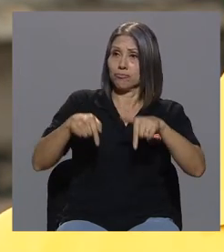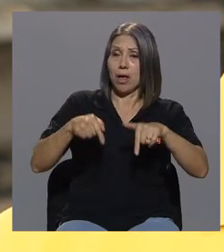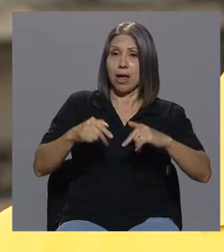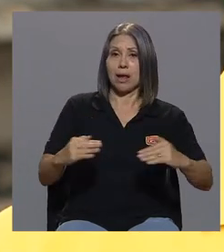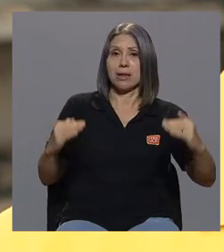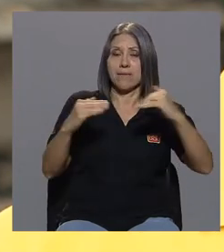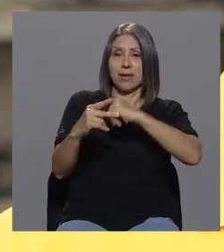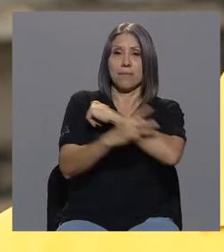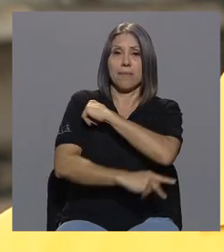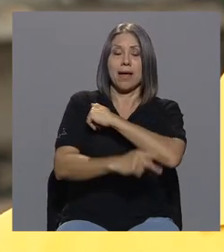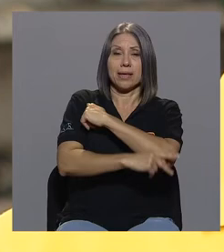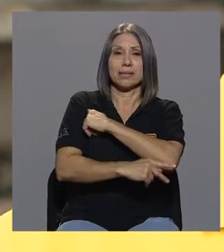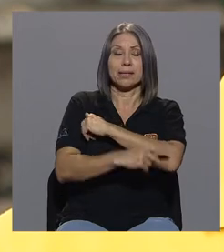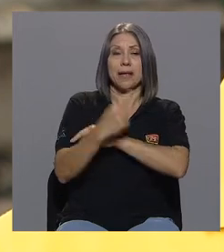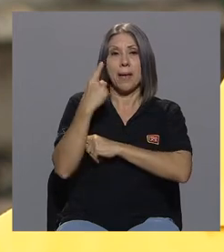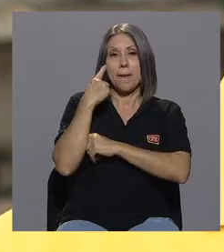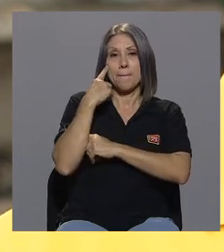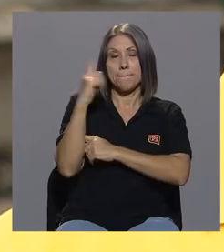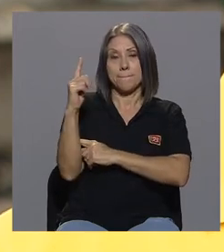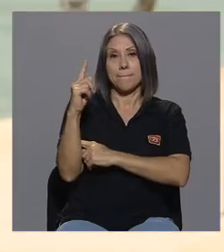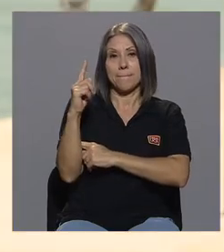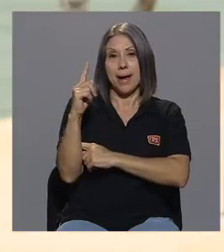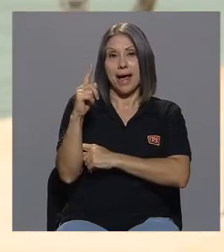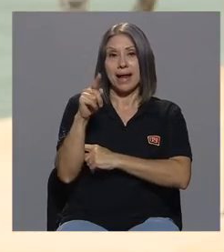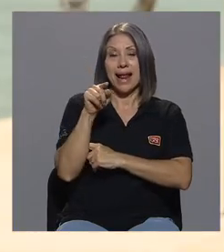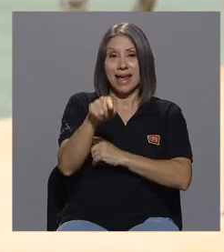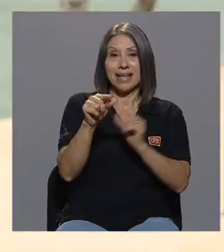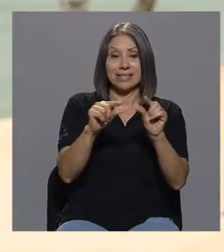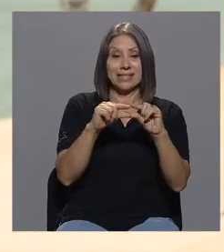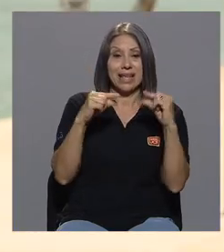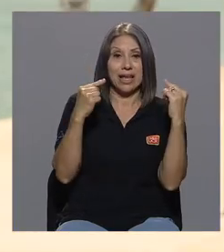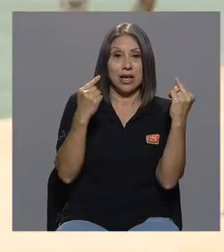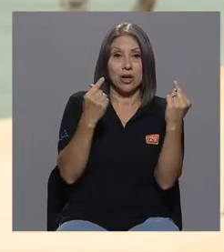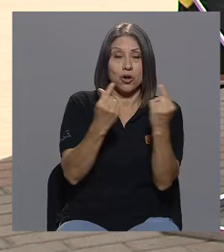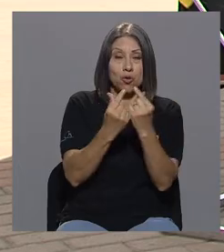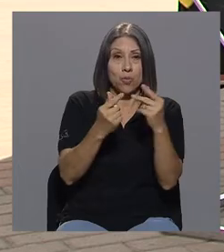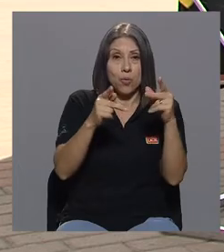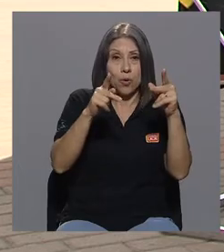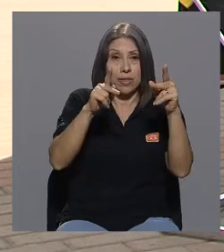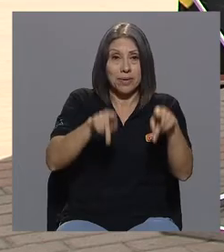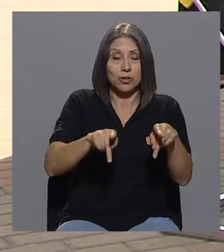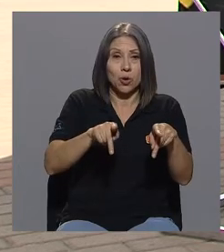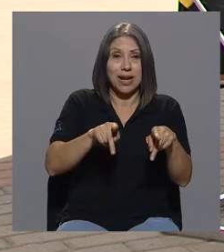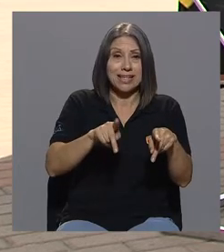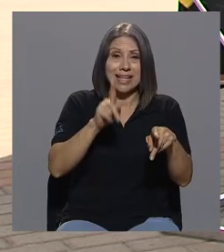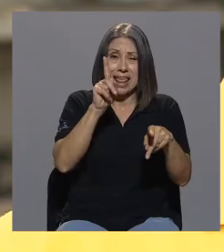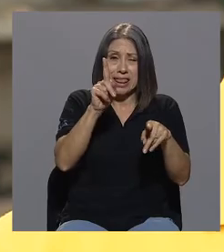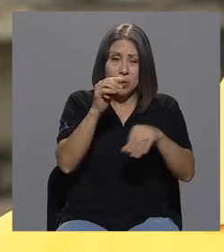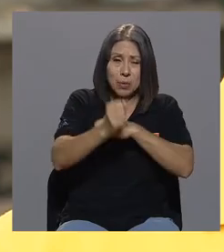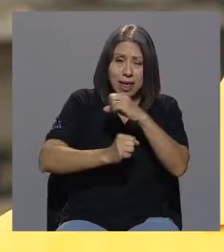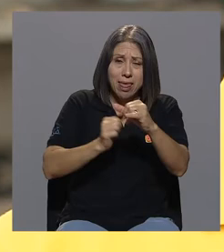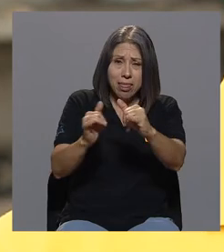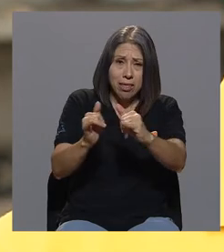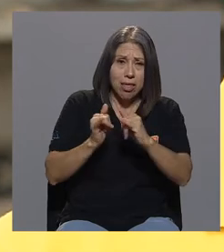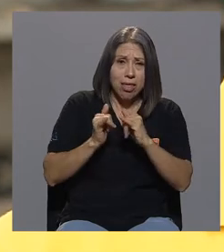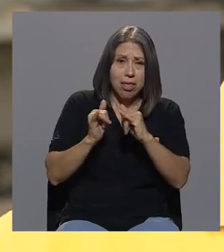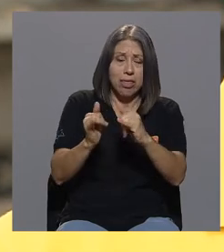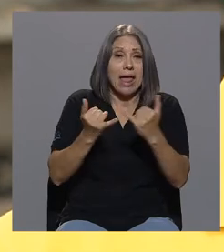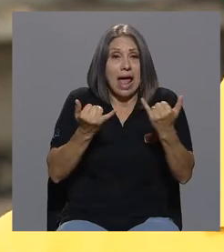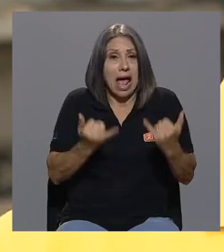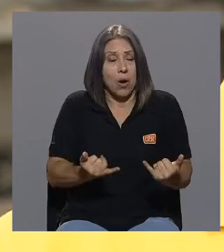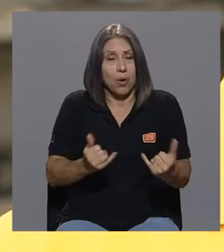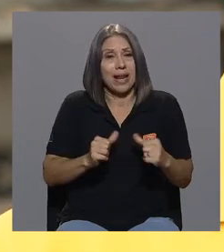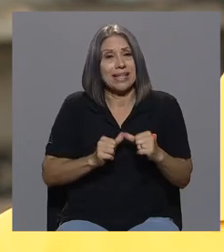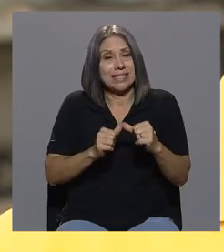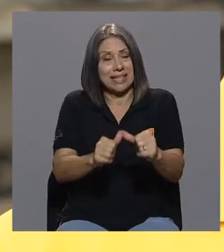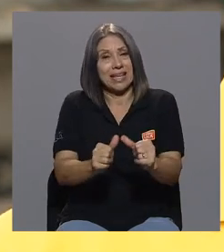ese grupo etario que hoy por hoy usted me dice sigue viviendo exactamente las mismas condiciones de